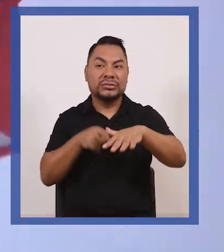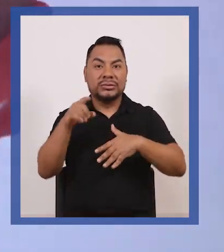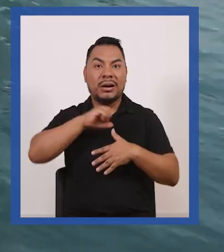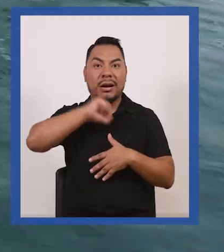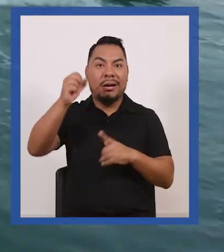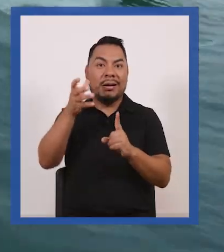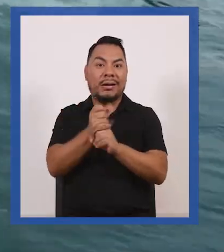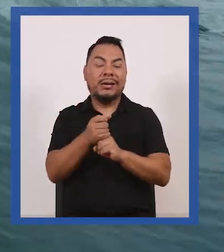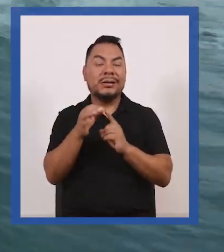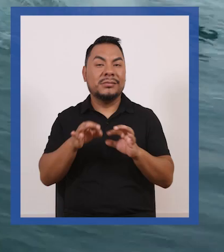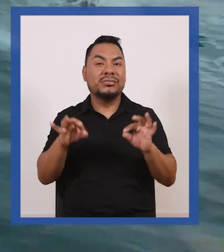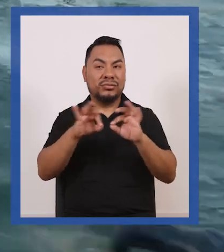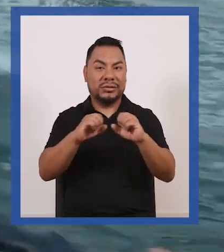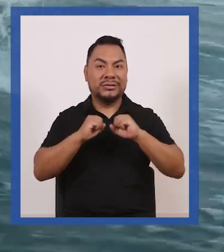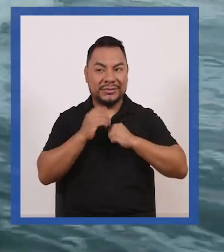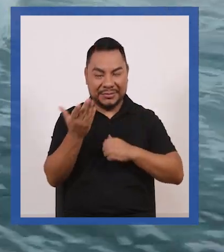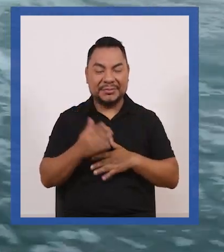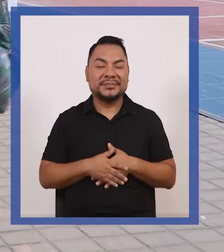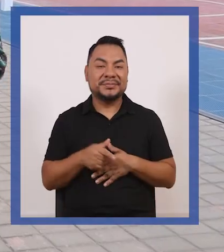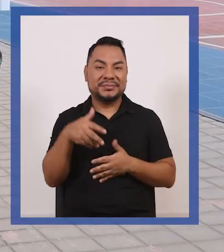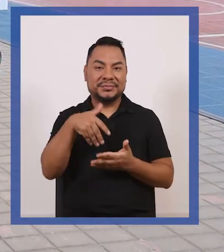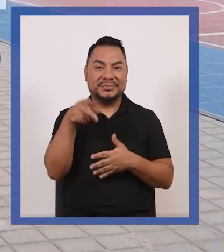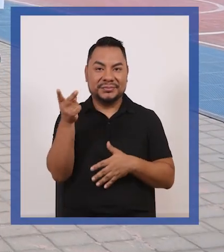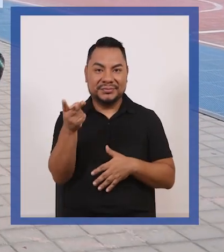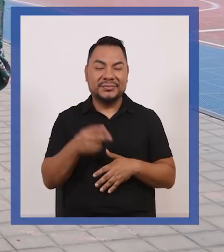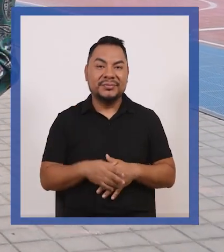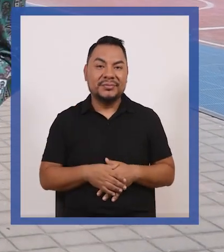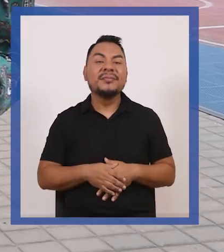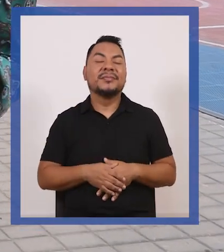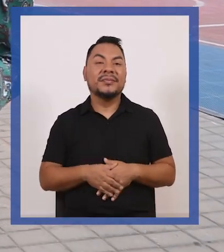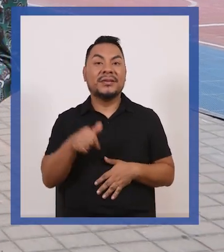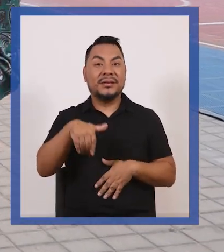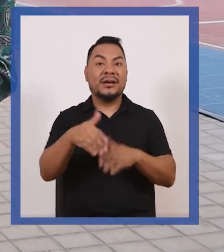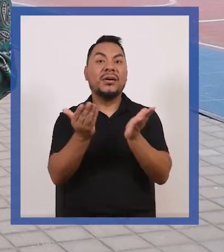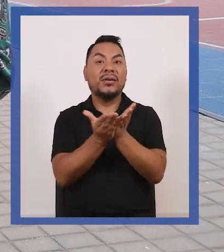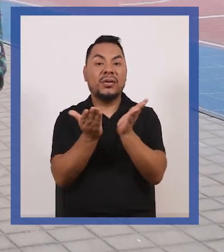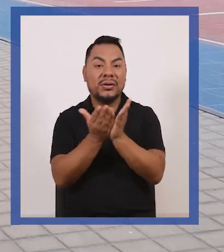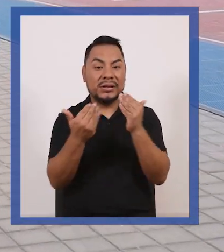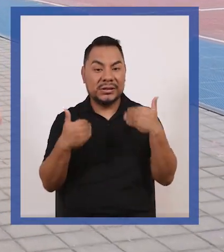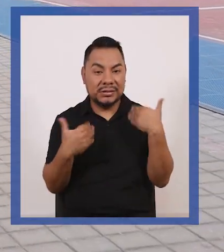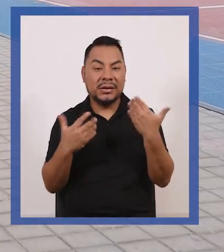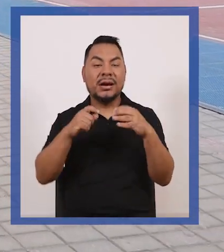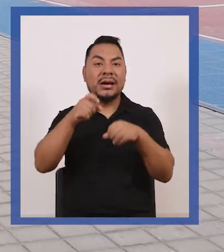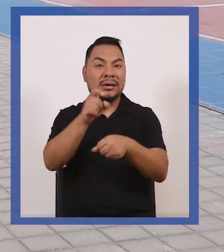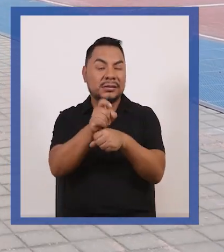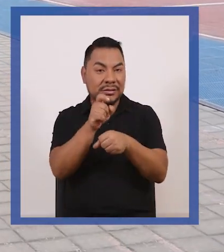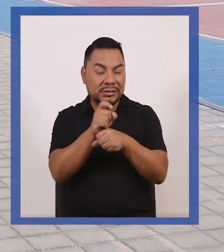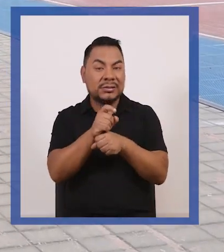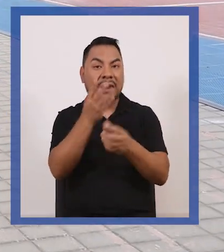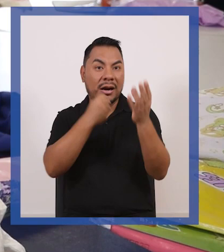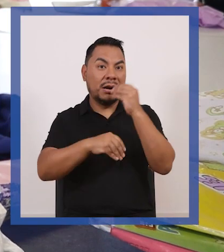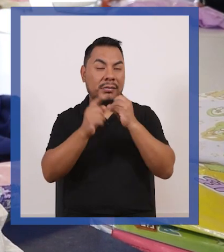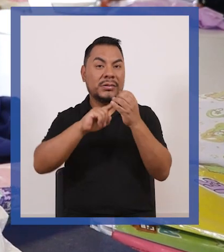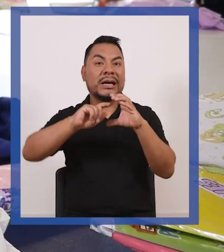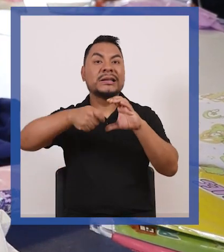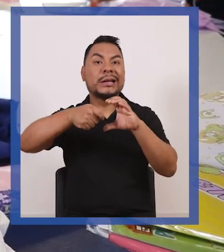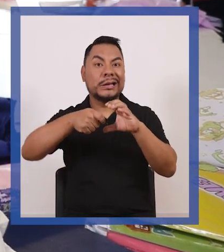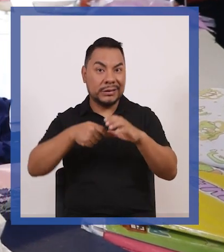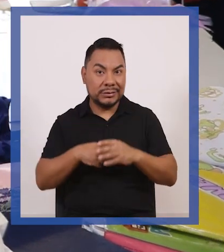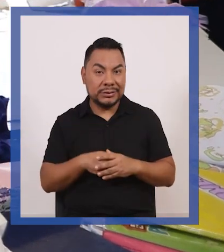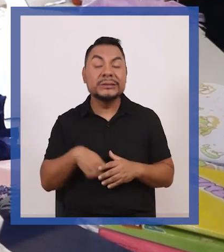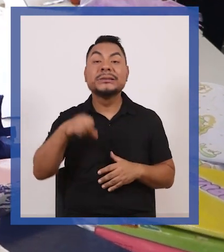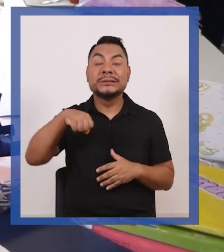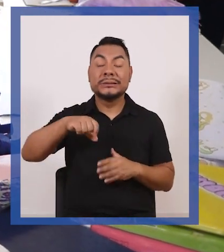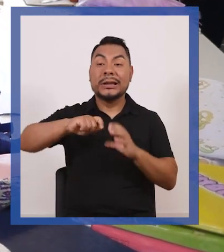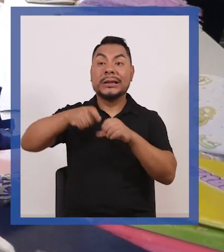buenos logros a nivel deportivo El colegio desde sus inicios siempre ha contado con talleres Sí por ejemplo